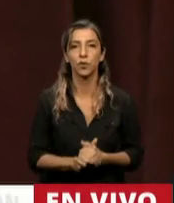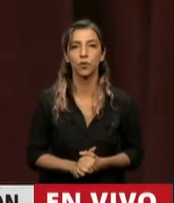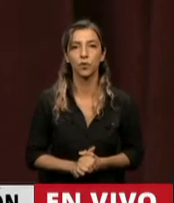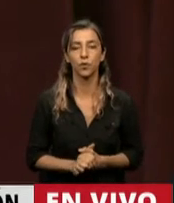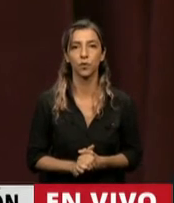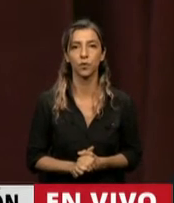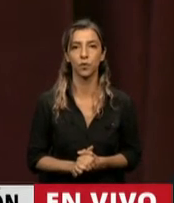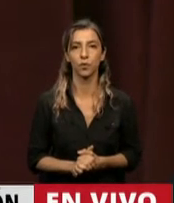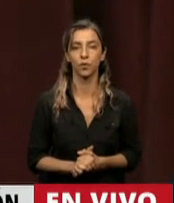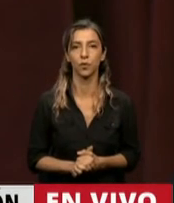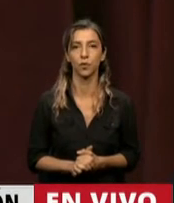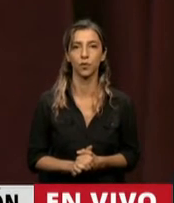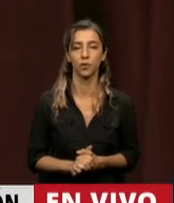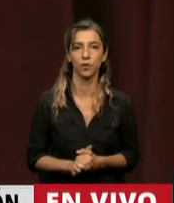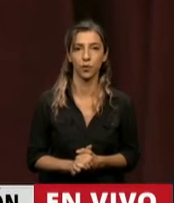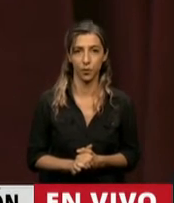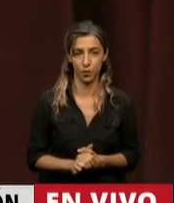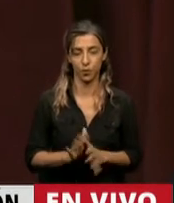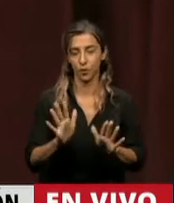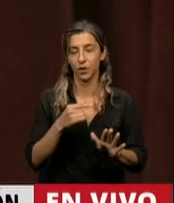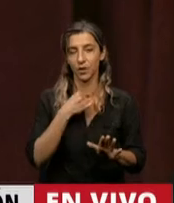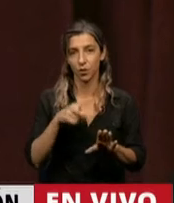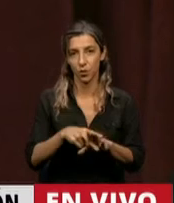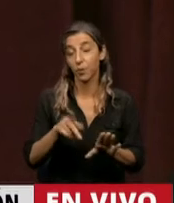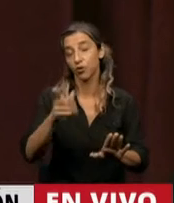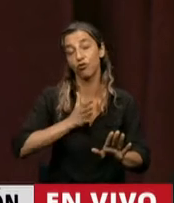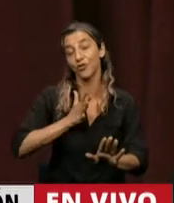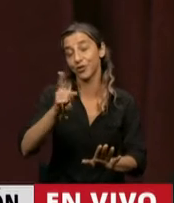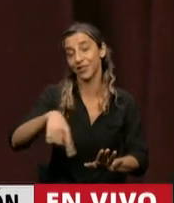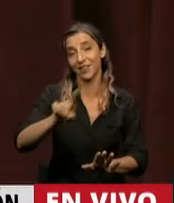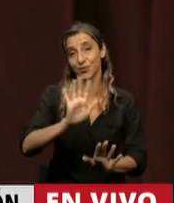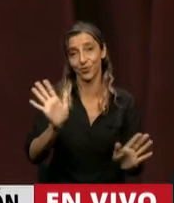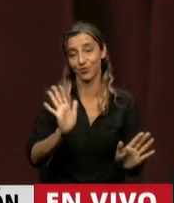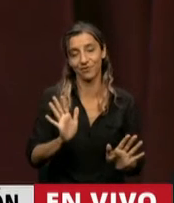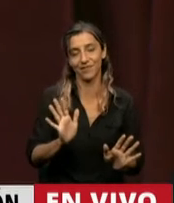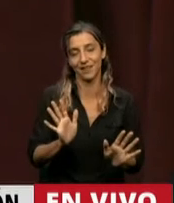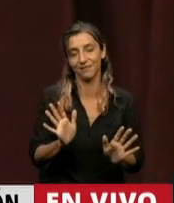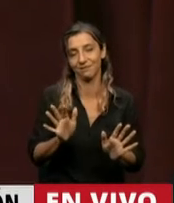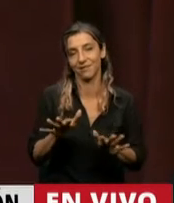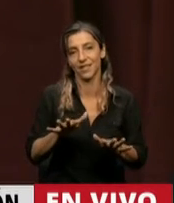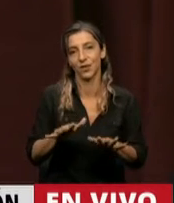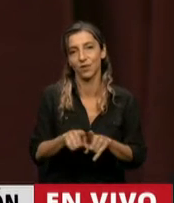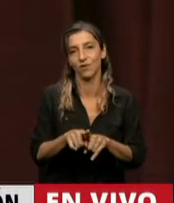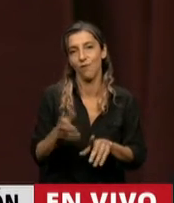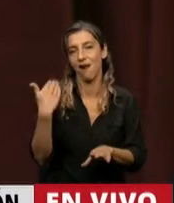No, no se asusten que no es ningún tema como el de la tarde.